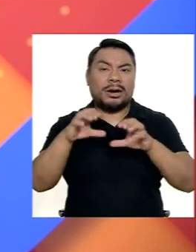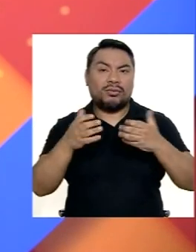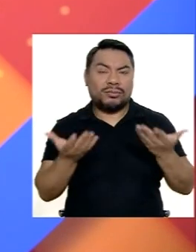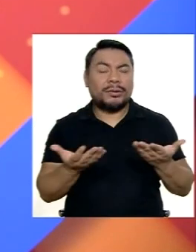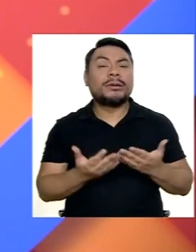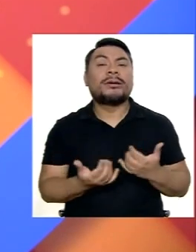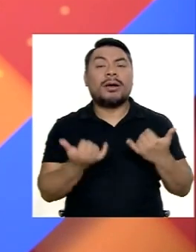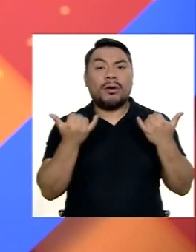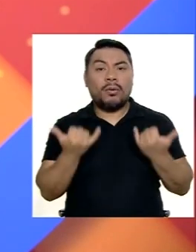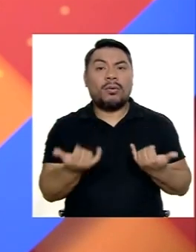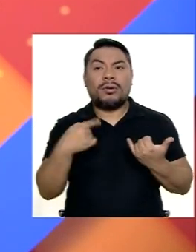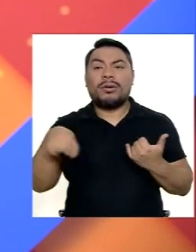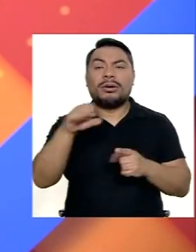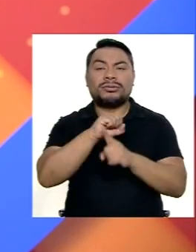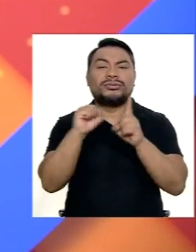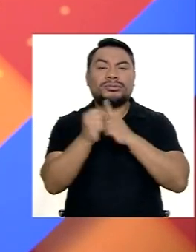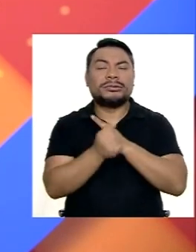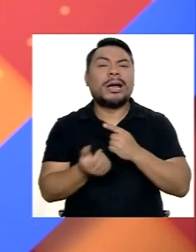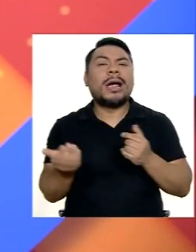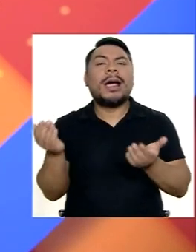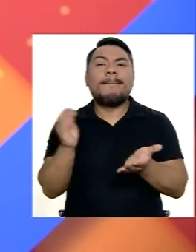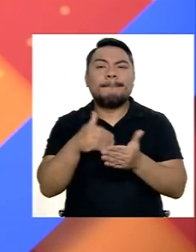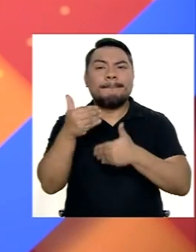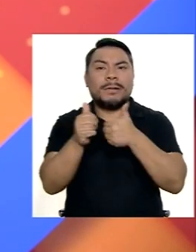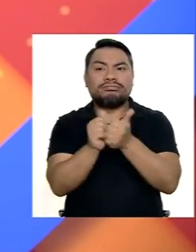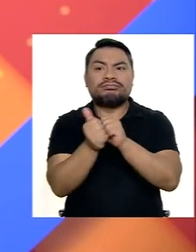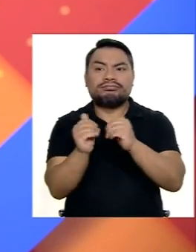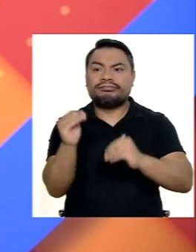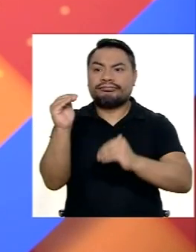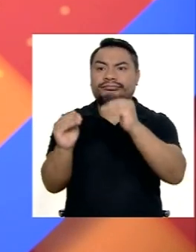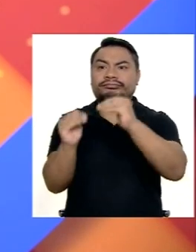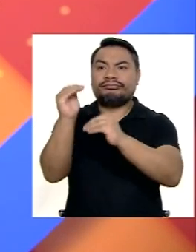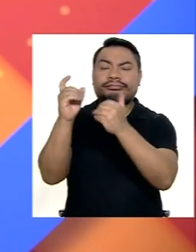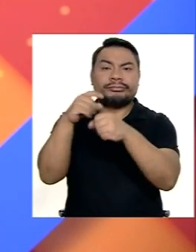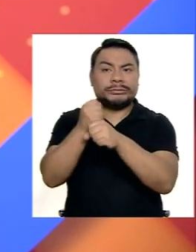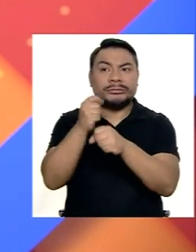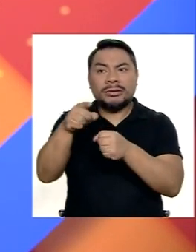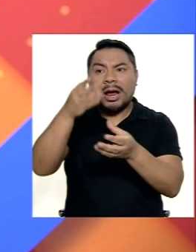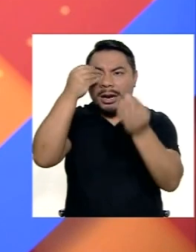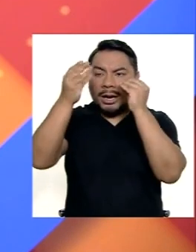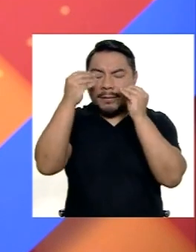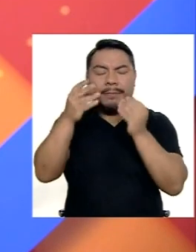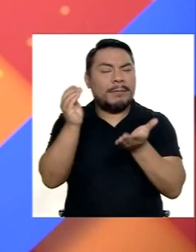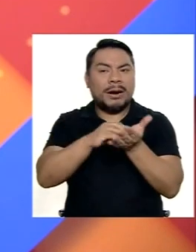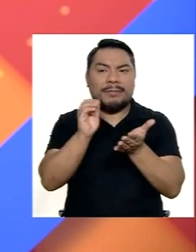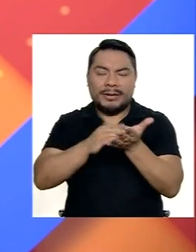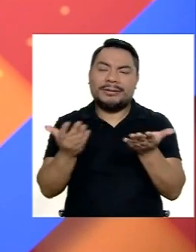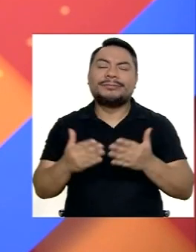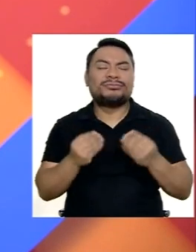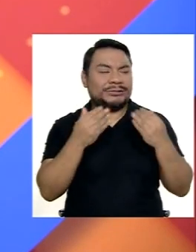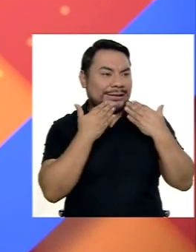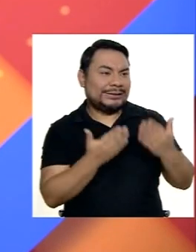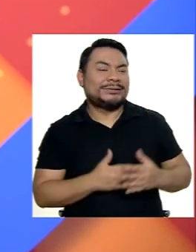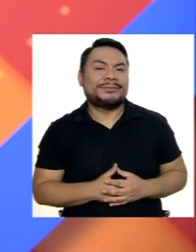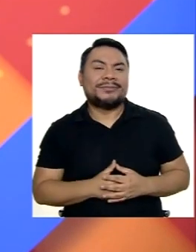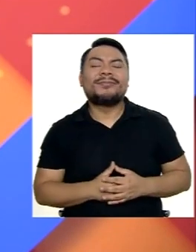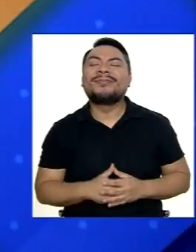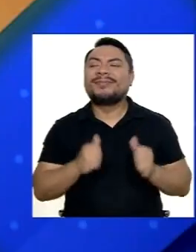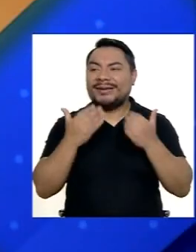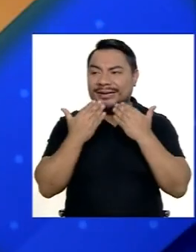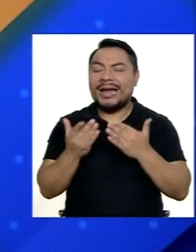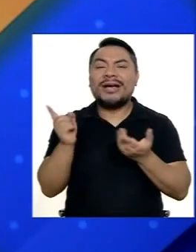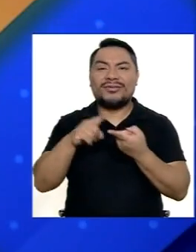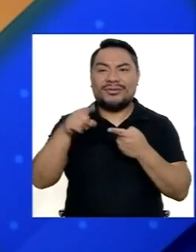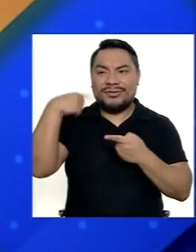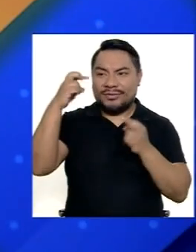Y que hoy en día La sociedad Es cada vez más competitiva Así que hay que estar preparados Muchísimas gracias Muy bien Hasta